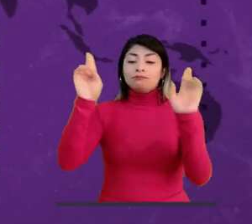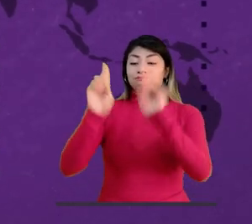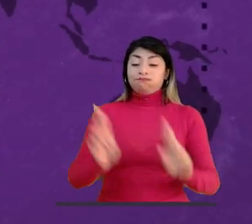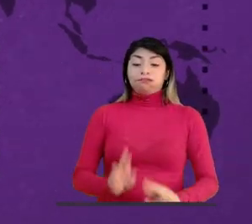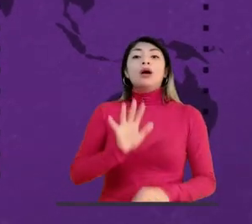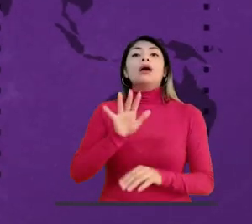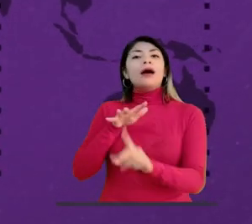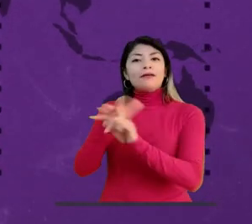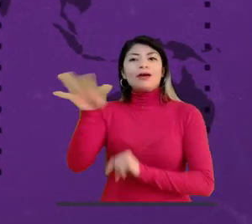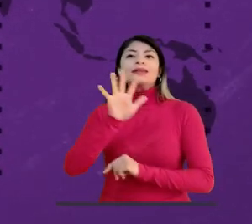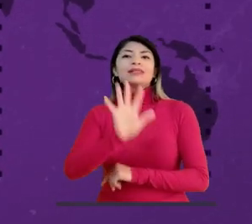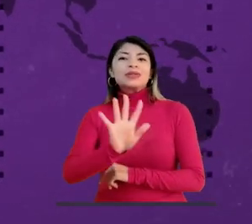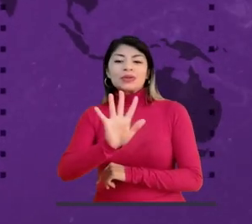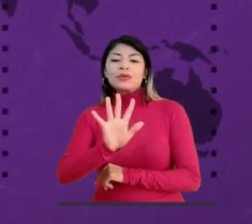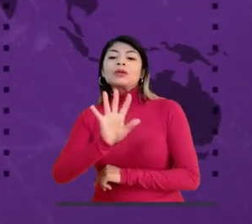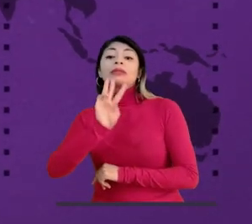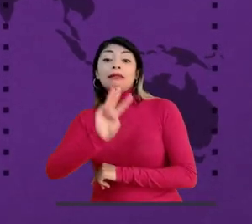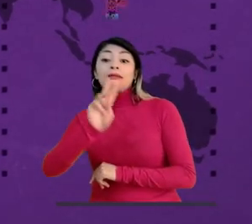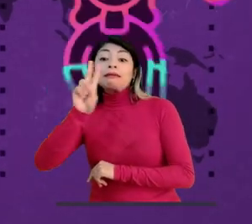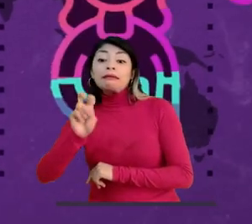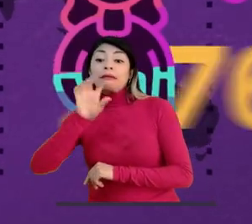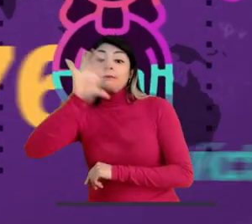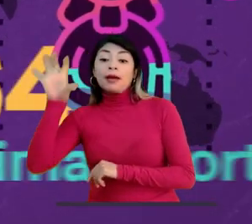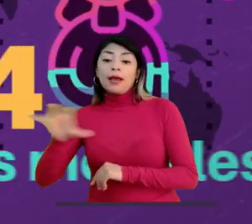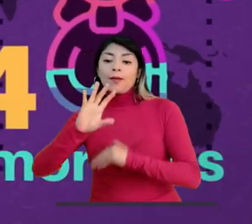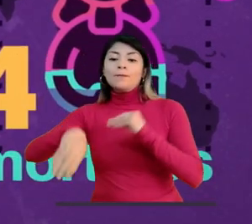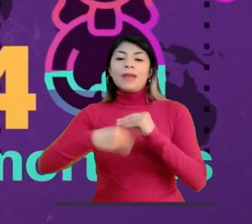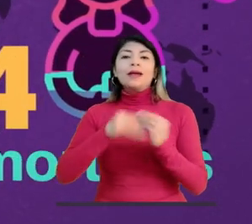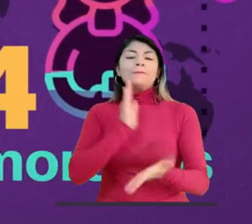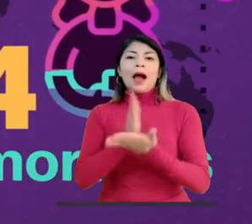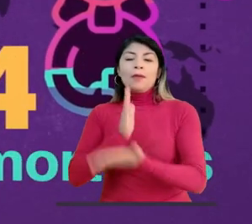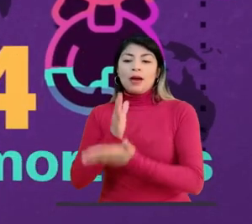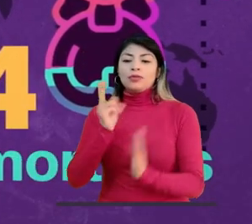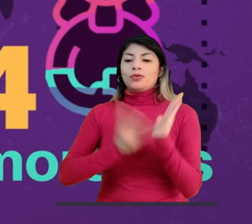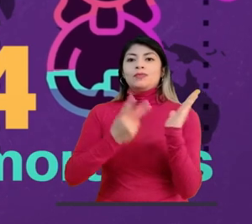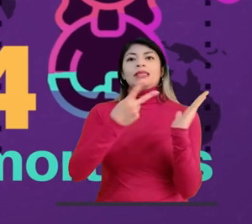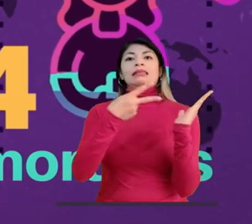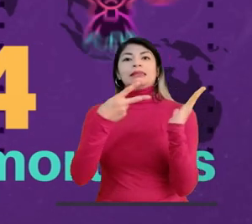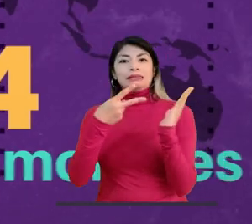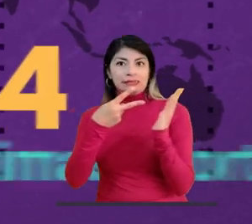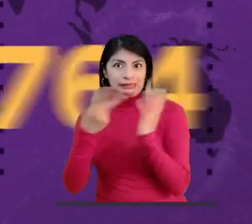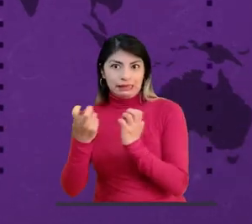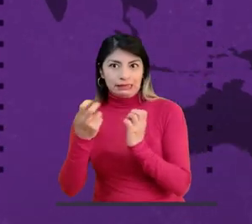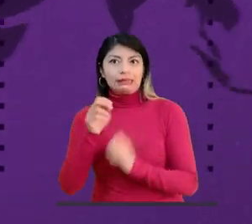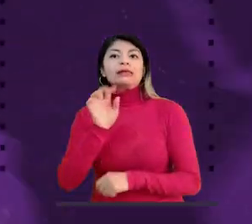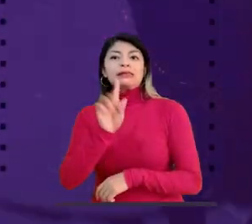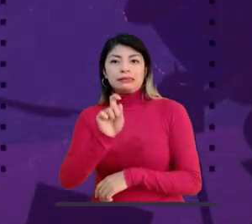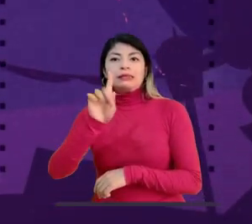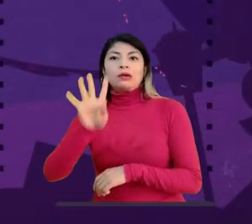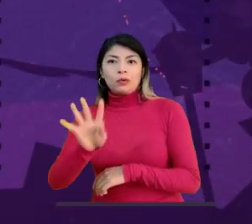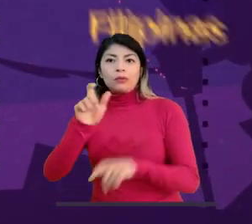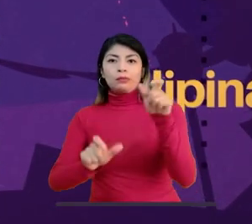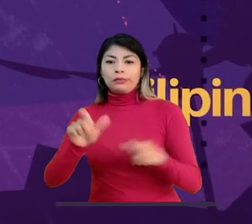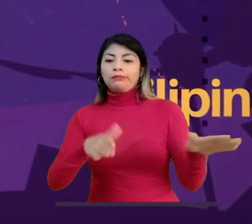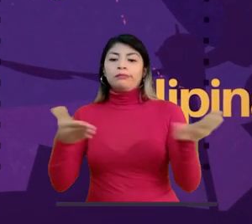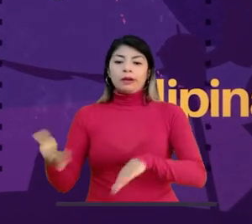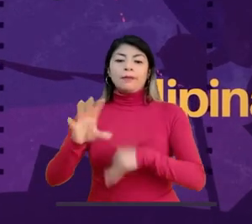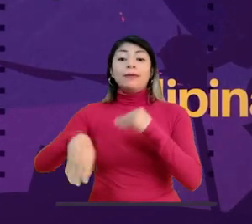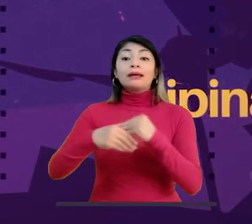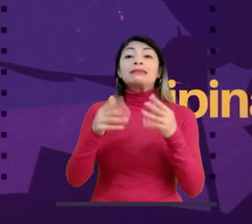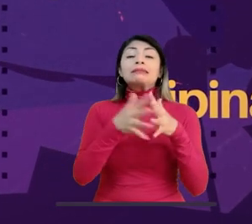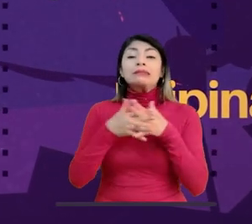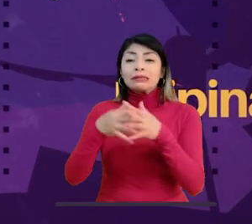tormentas afectaron a 37 países y mataron a 2,764 personas. Estados Unidos,